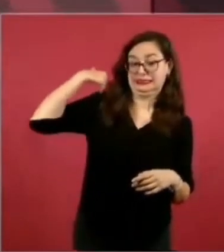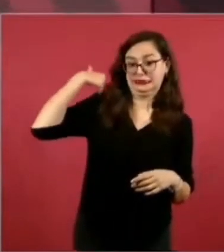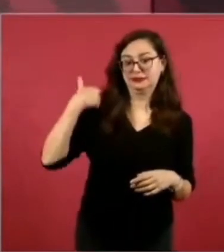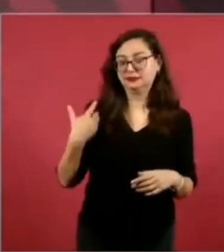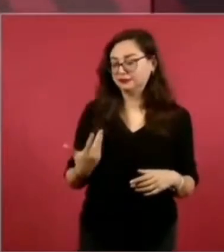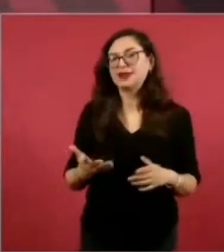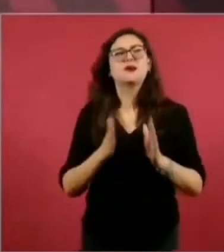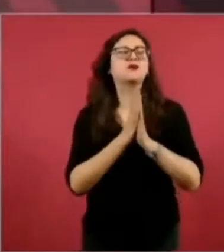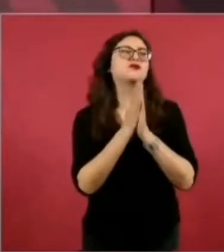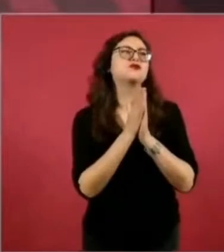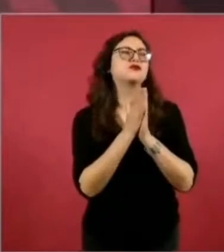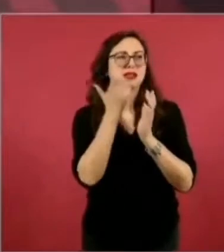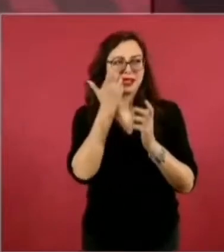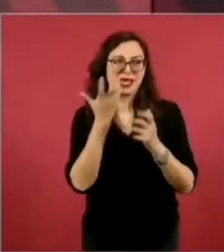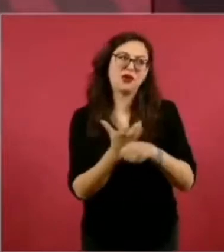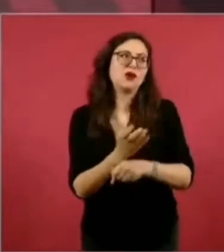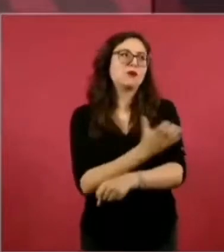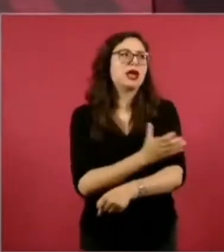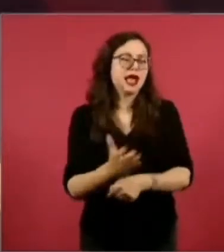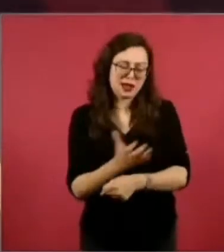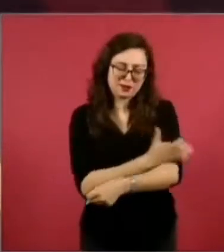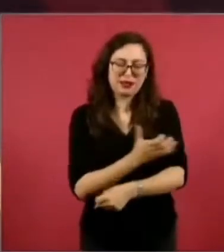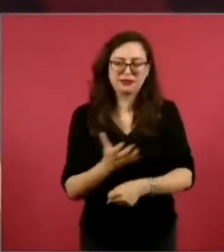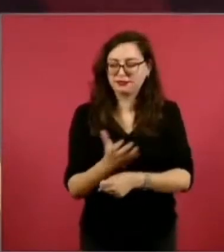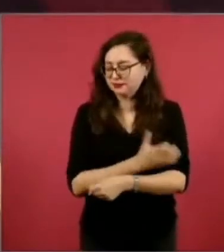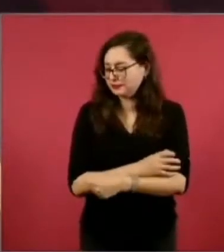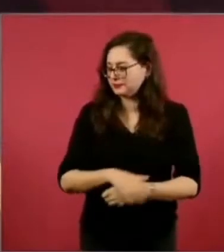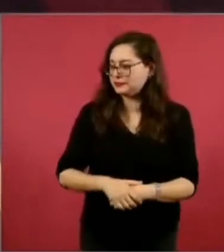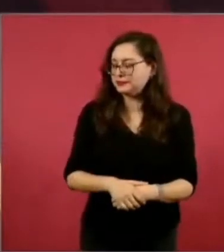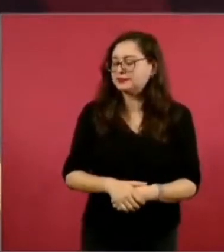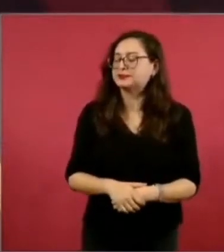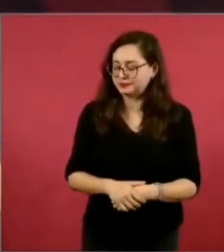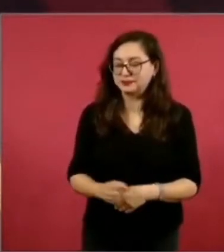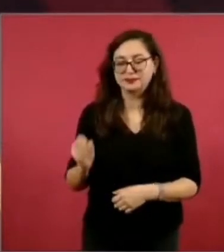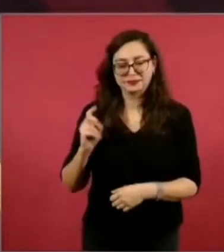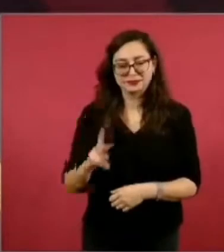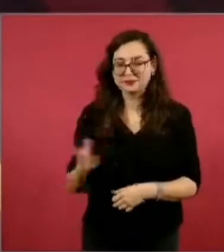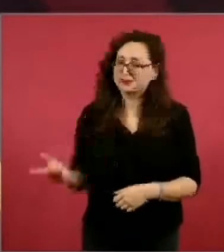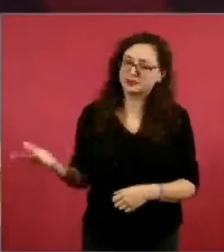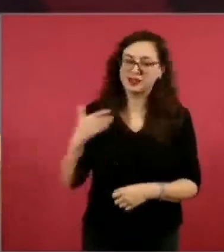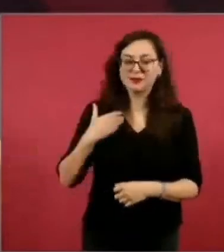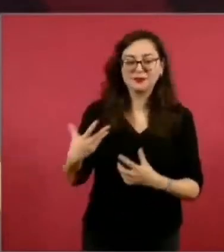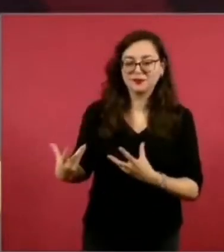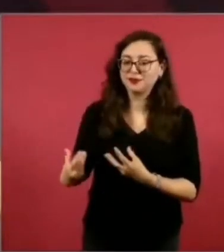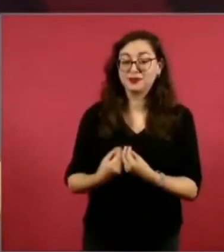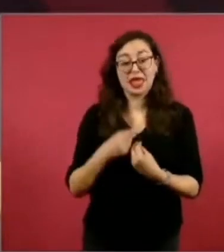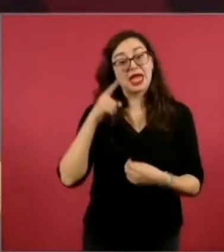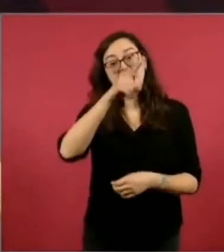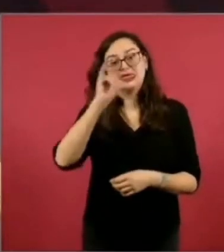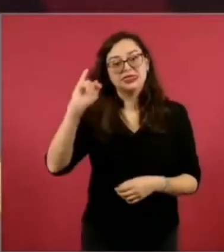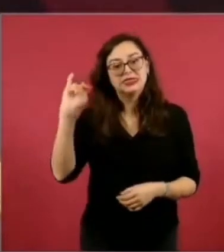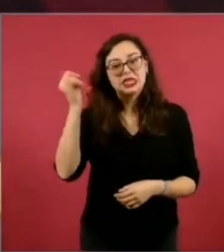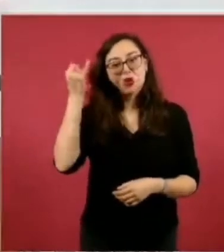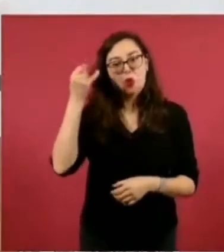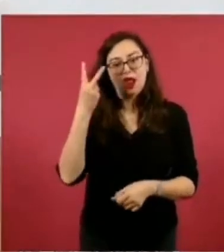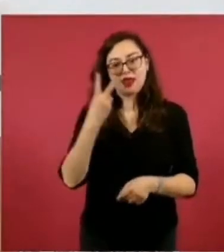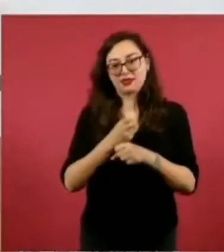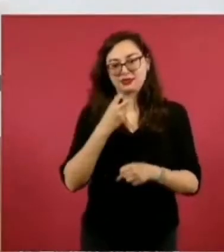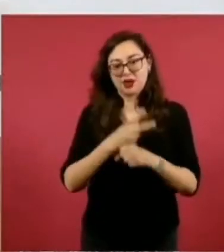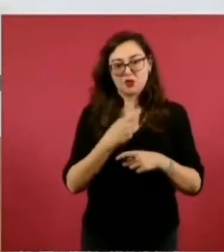el segundo debate fue en Tijuana y lo llevé y